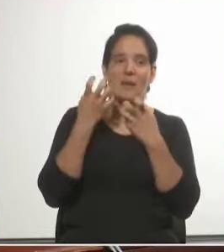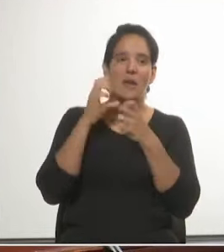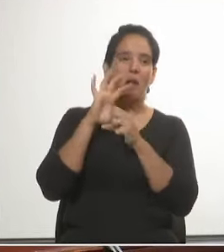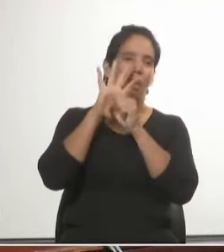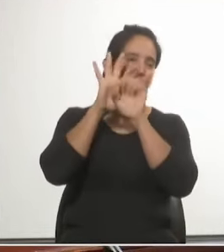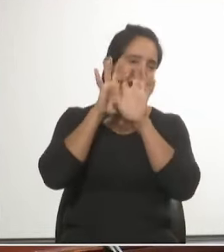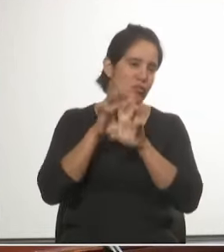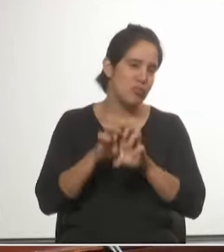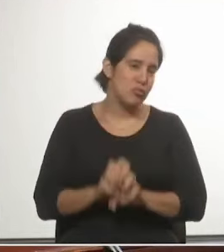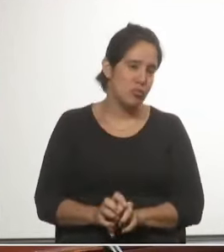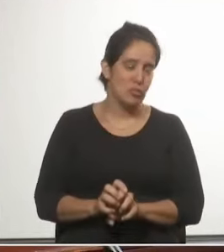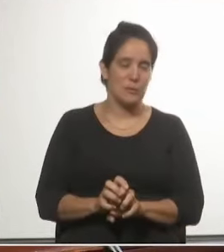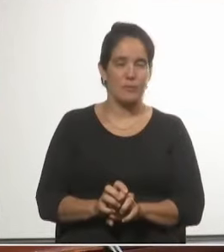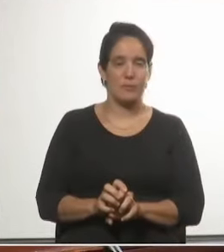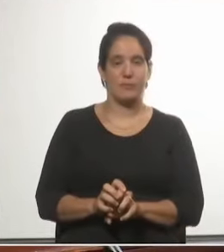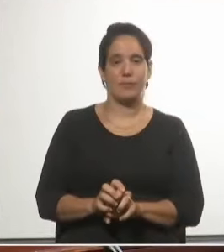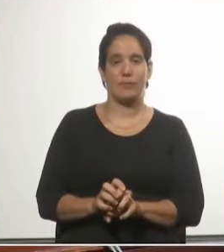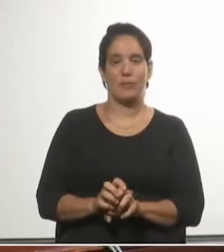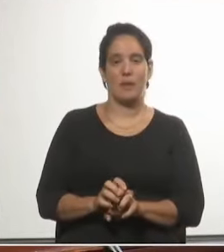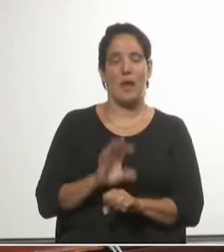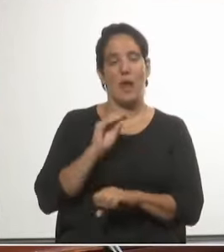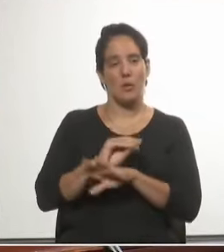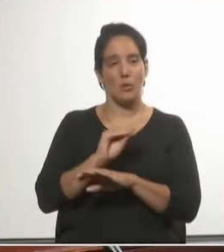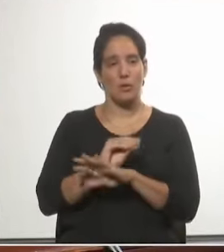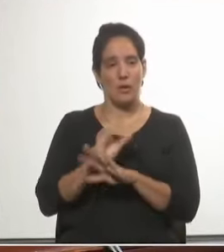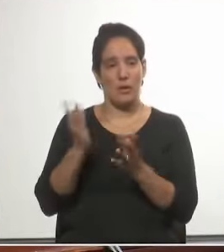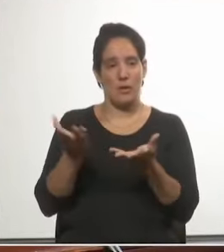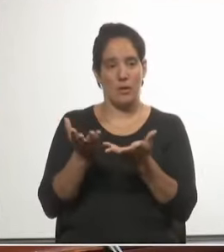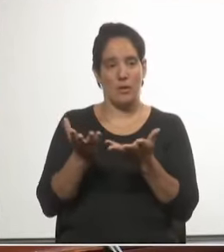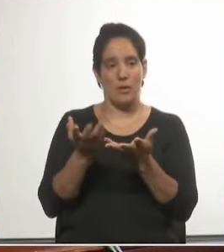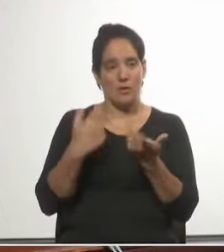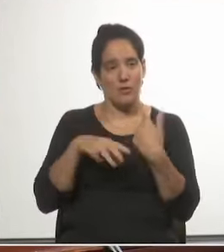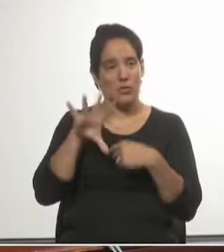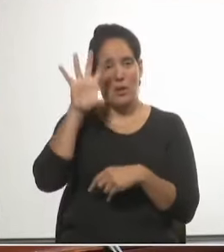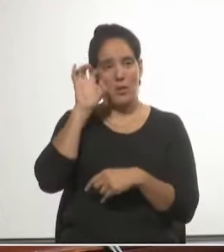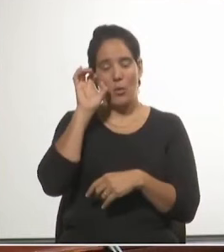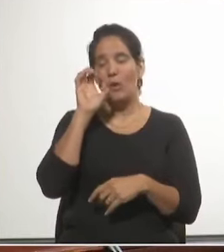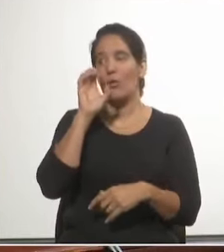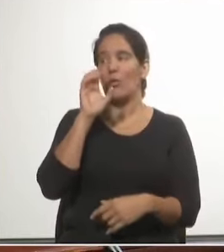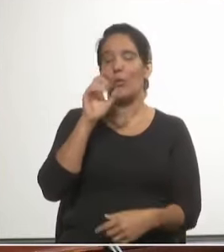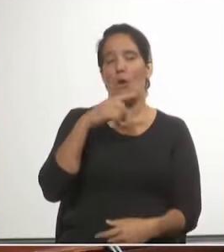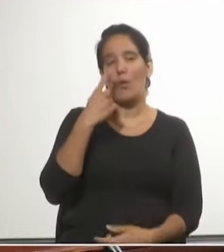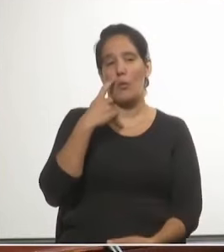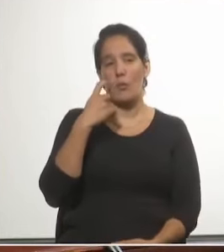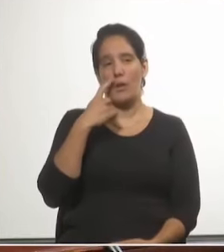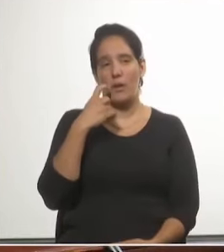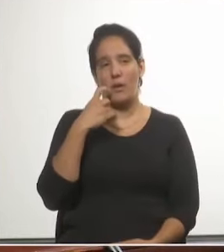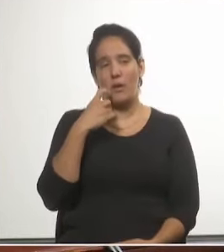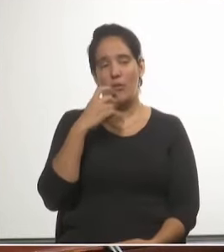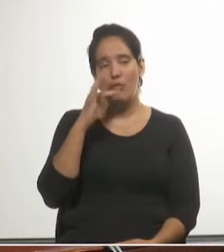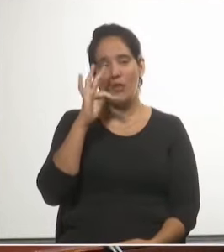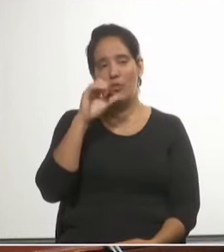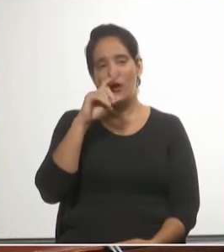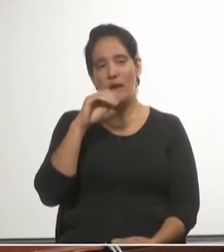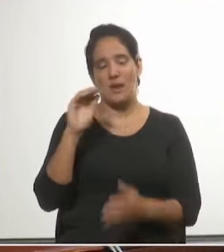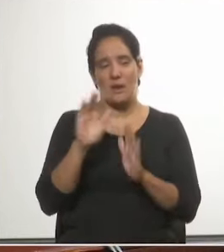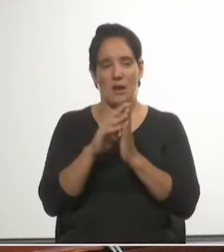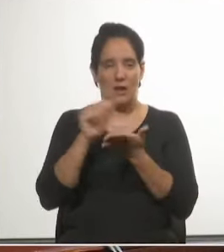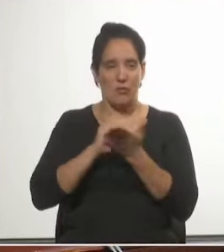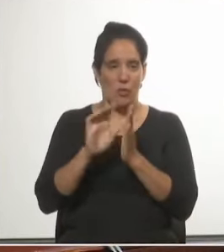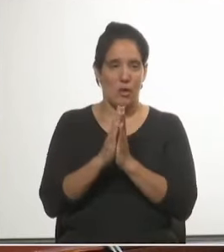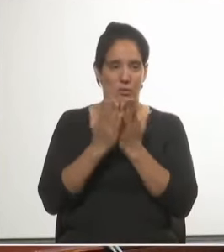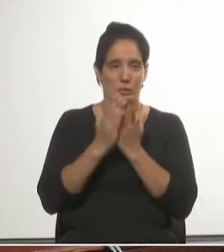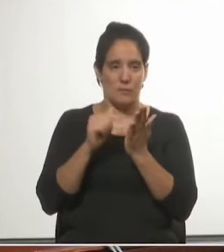civilización a la que pertenecemos y que yo recuerdo Alberto Falcionelli, en un libro que se llama